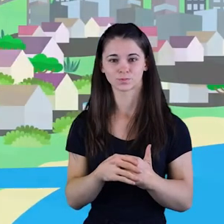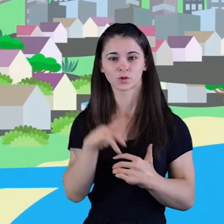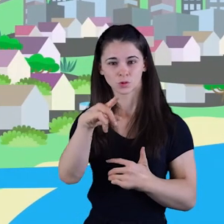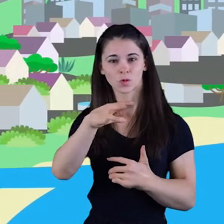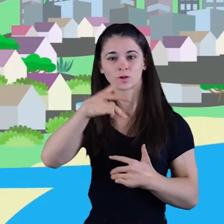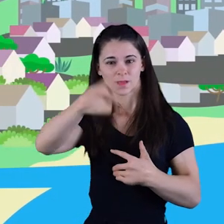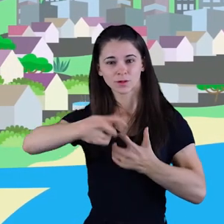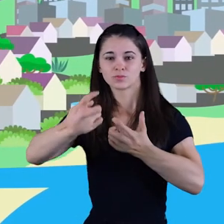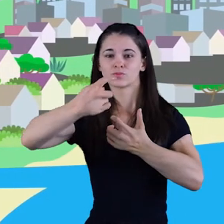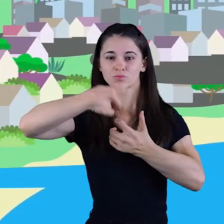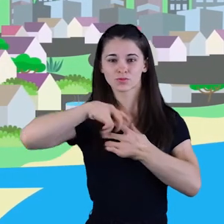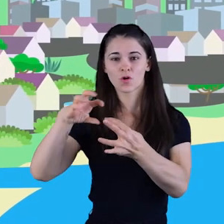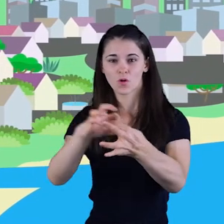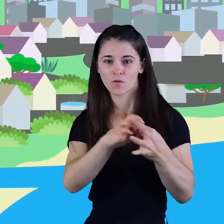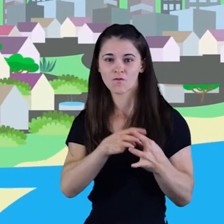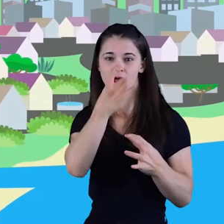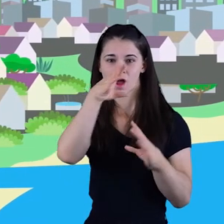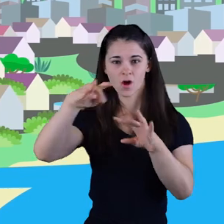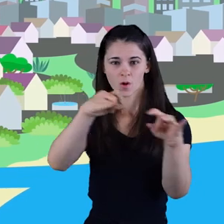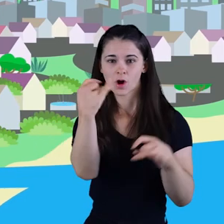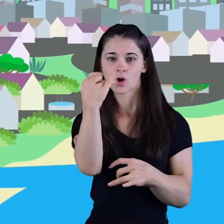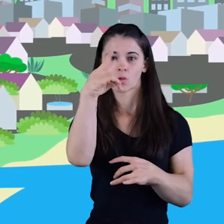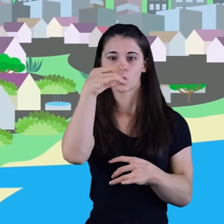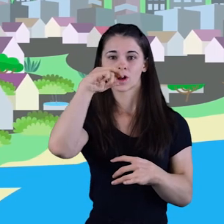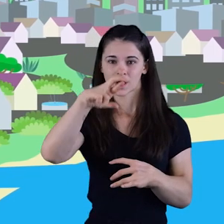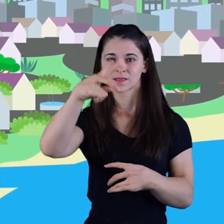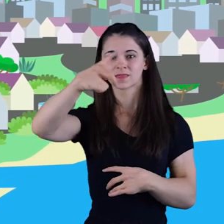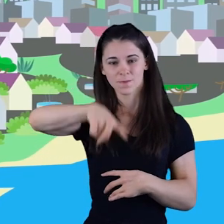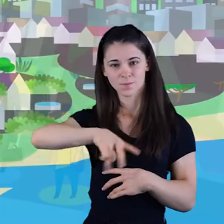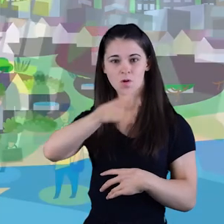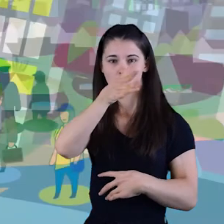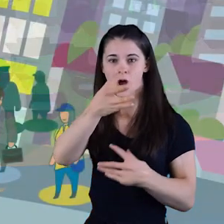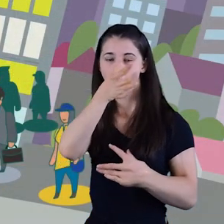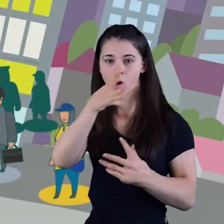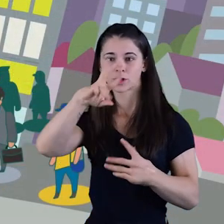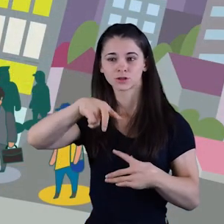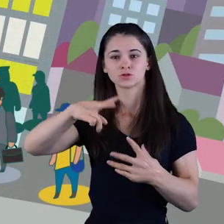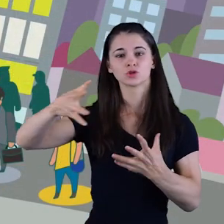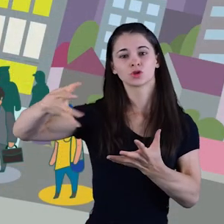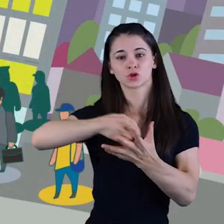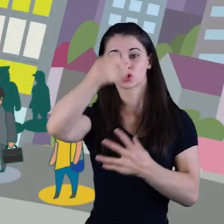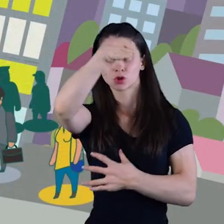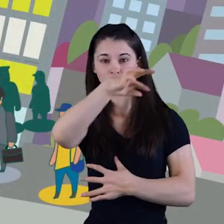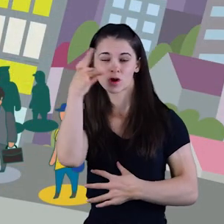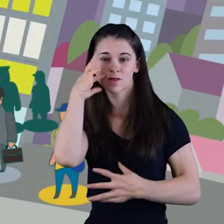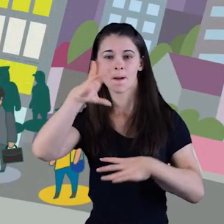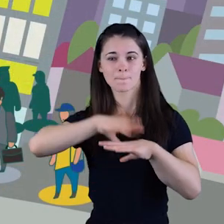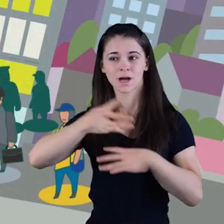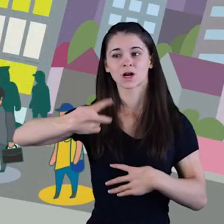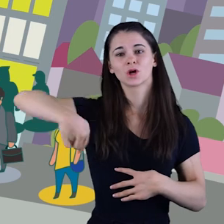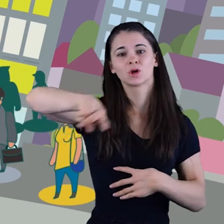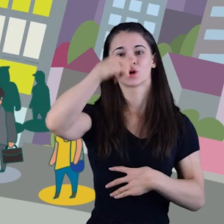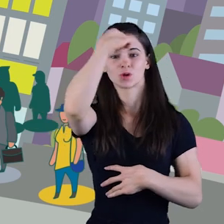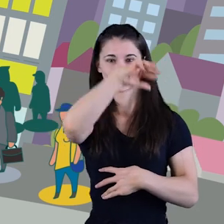Tú también formas parte de la Confederación Hidrográfica del JUCAR. Porque el agua es de todas y de todos y es para todas